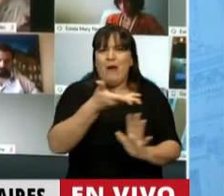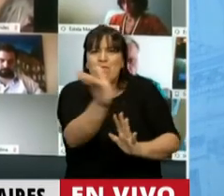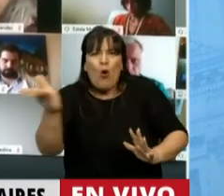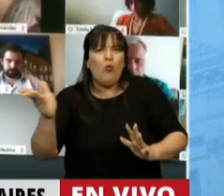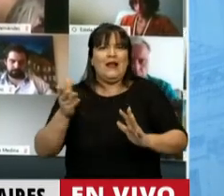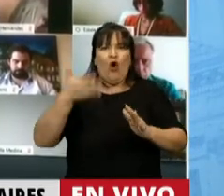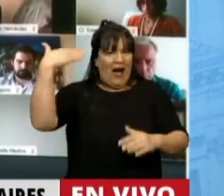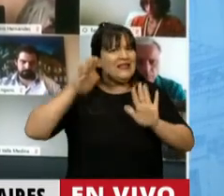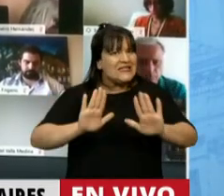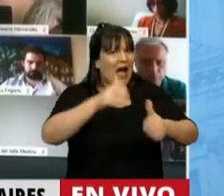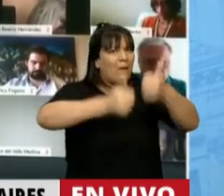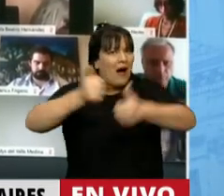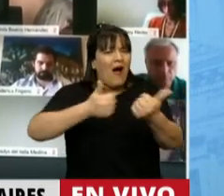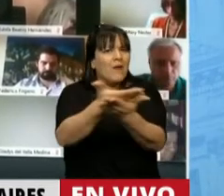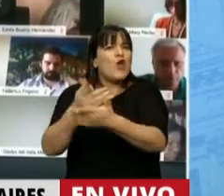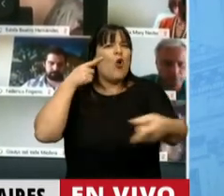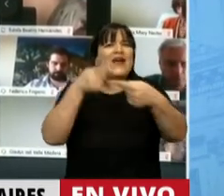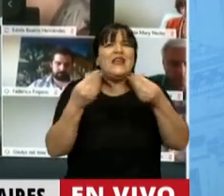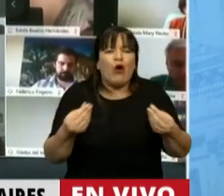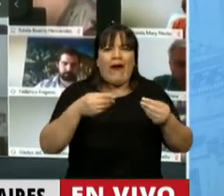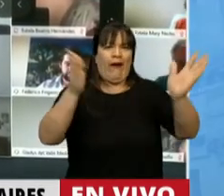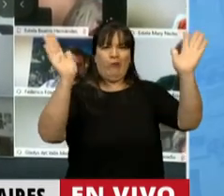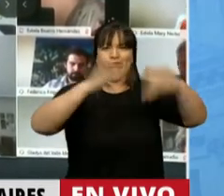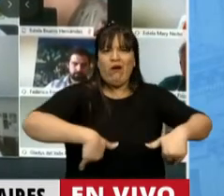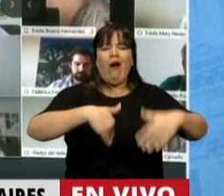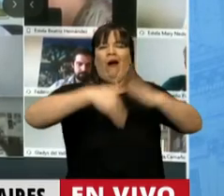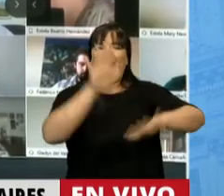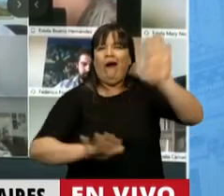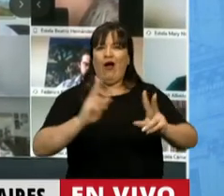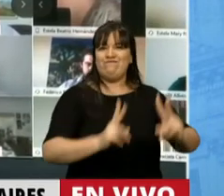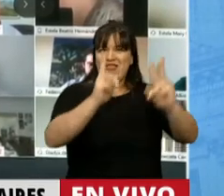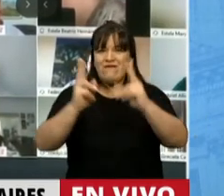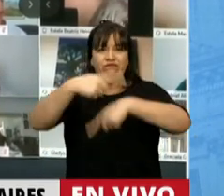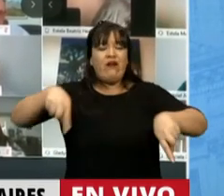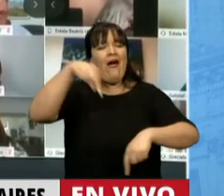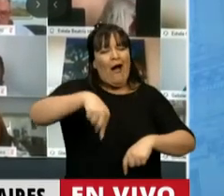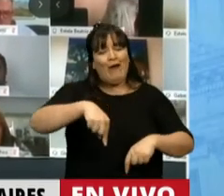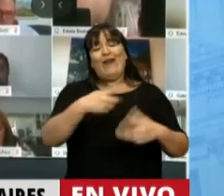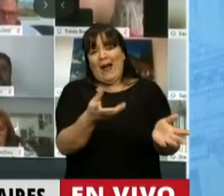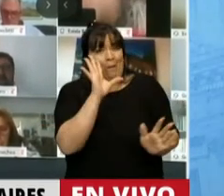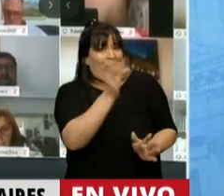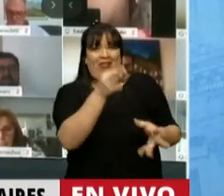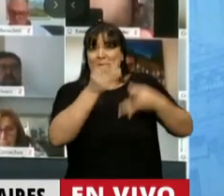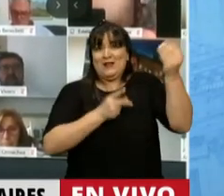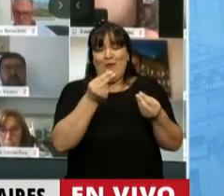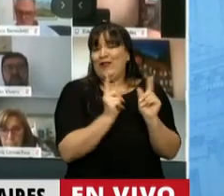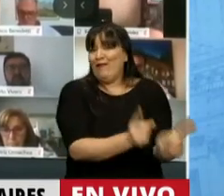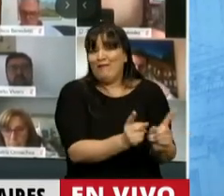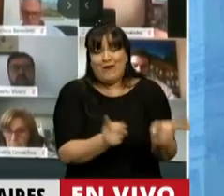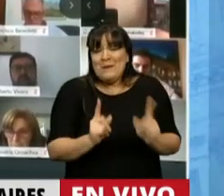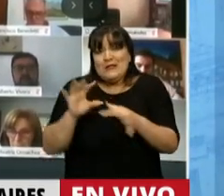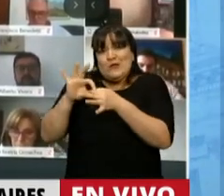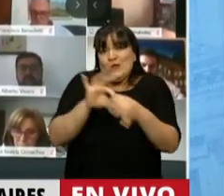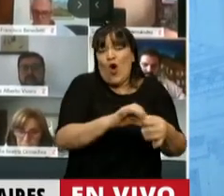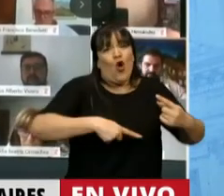tenían el objetivo de hacer un mega negociado inmobiliario. Bueno, acá se ratifica todo, queda todo como está